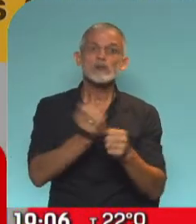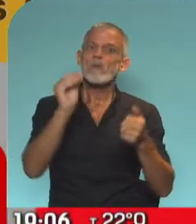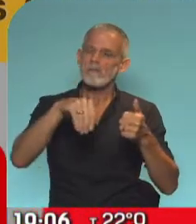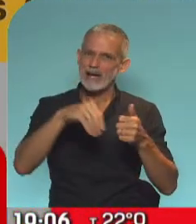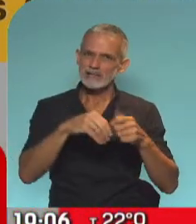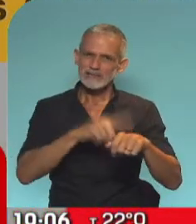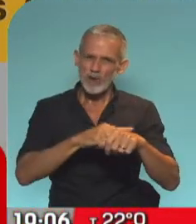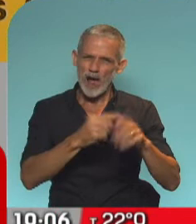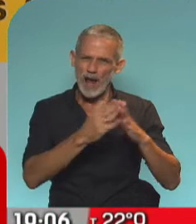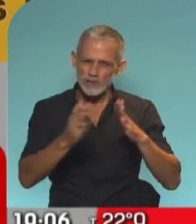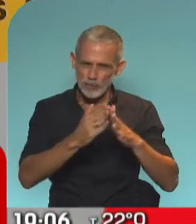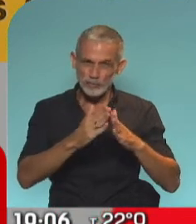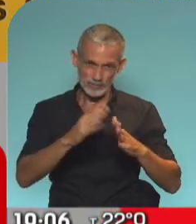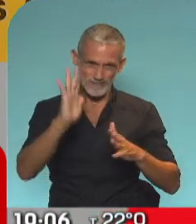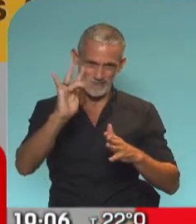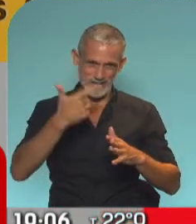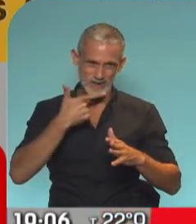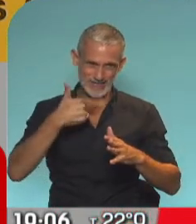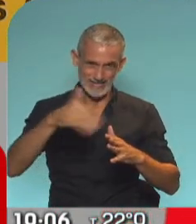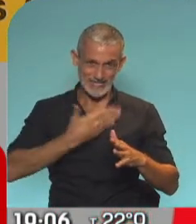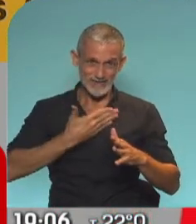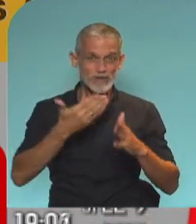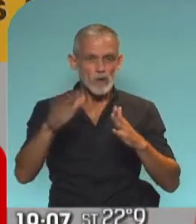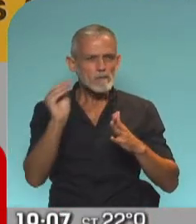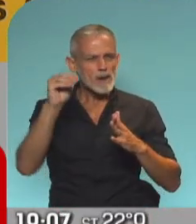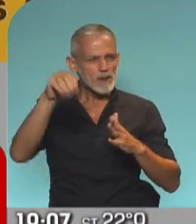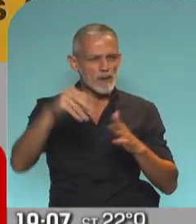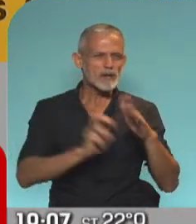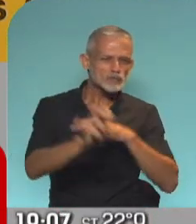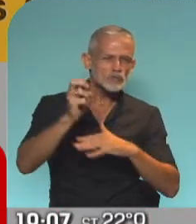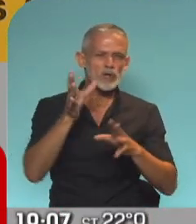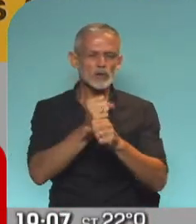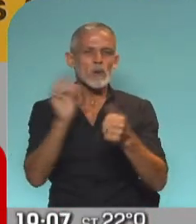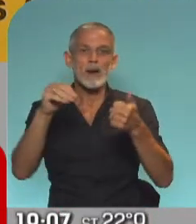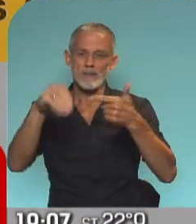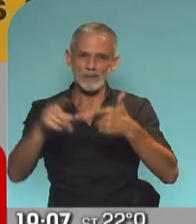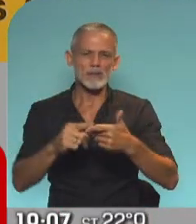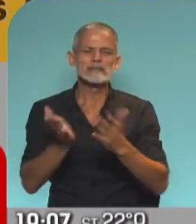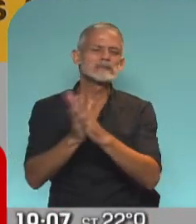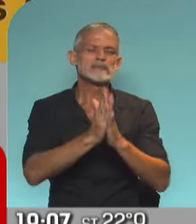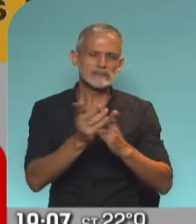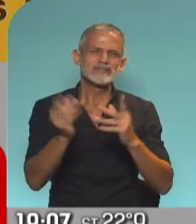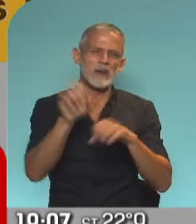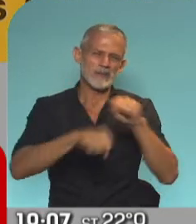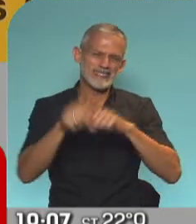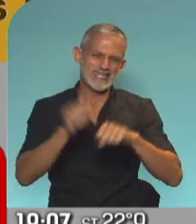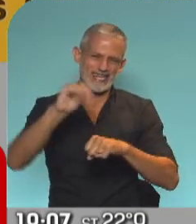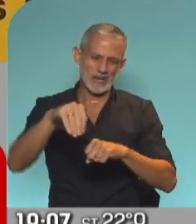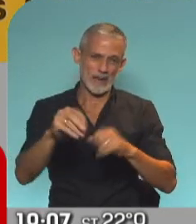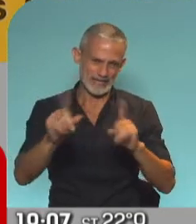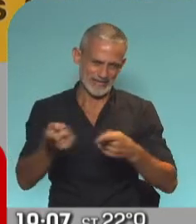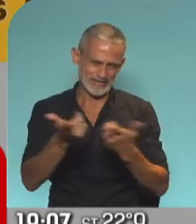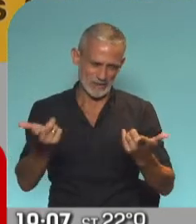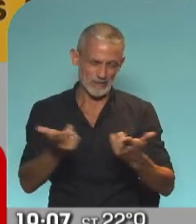próximo miércoles 17. Y también pidió que se utilice las bicicletas. Entre otros temas, hablaron